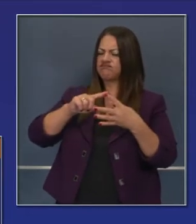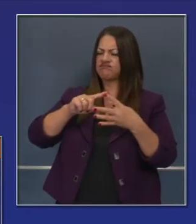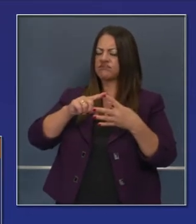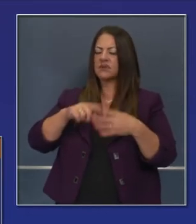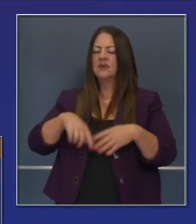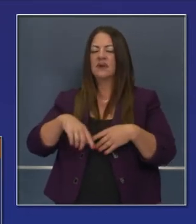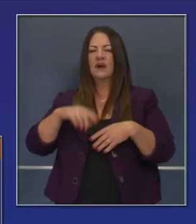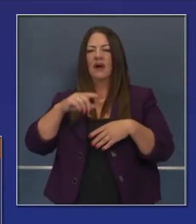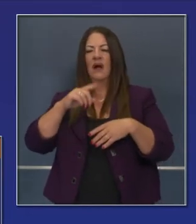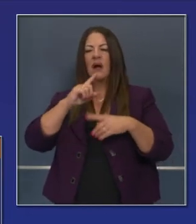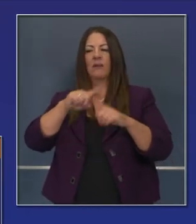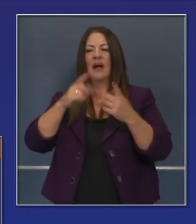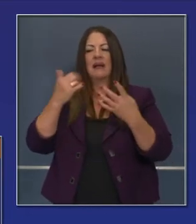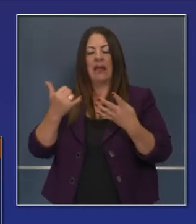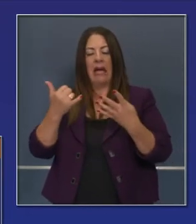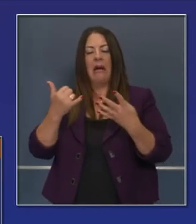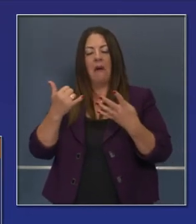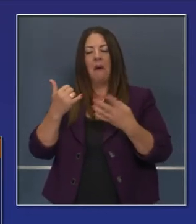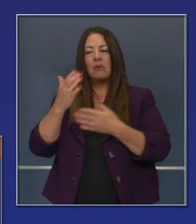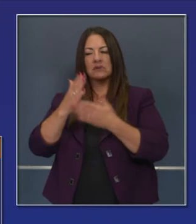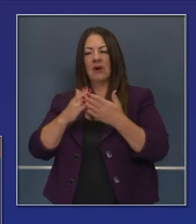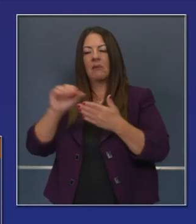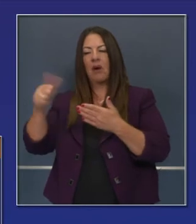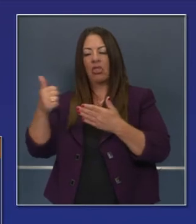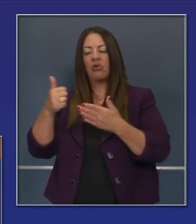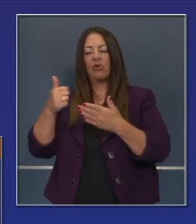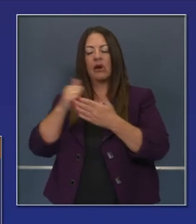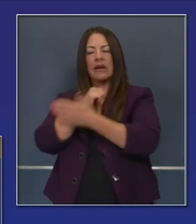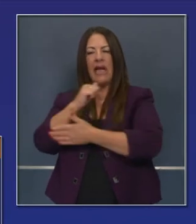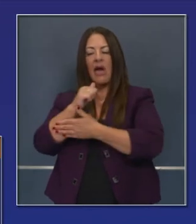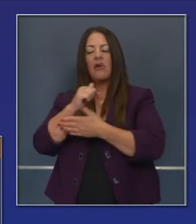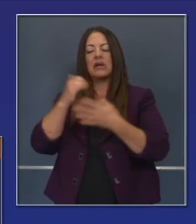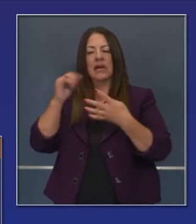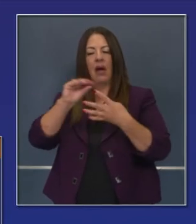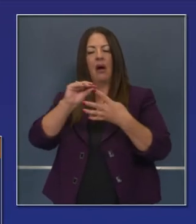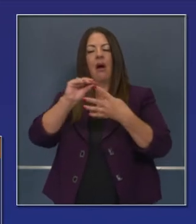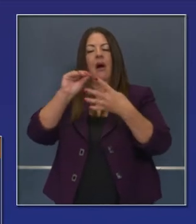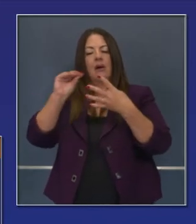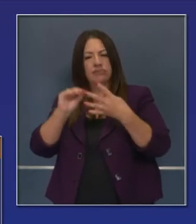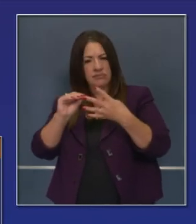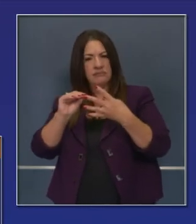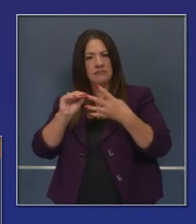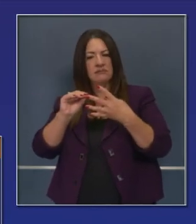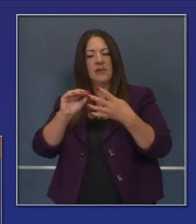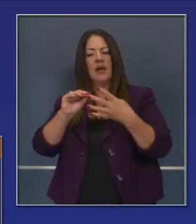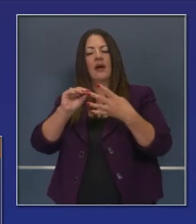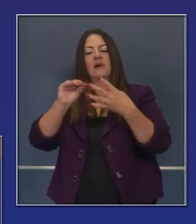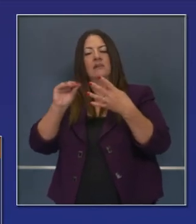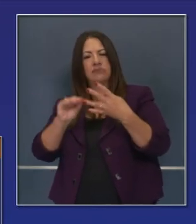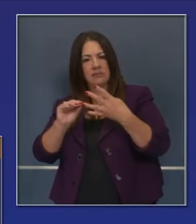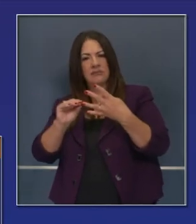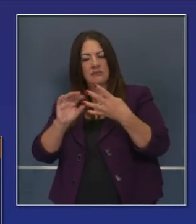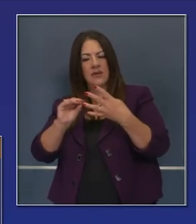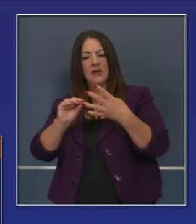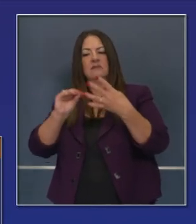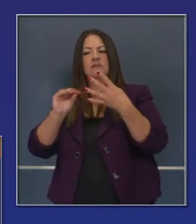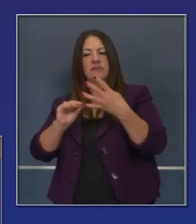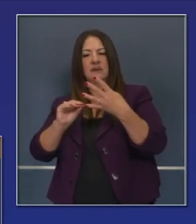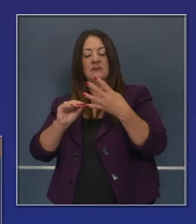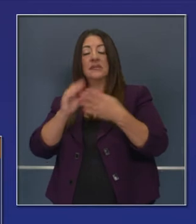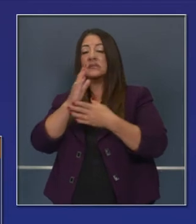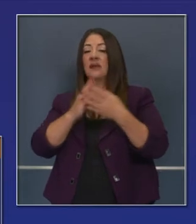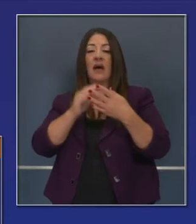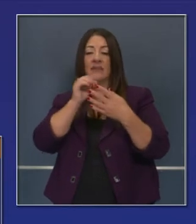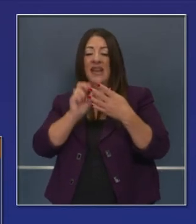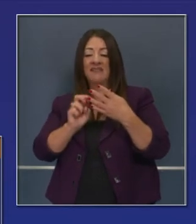restrictivo. Esta semana veremos 7 condados. El doctor Gally nos dirá cuáles 7 están avanzando,